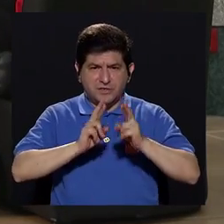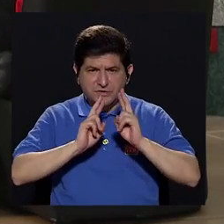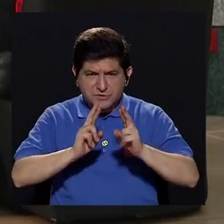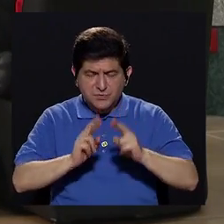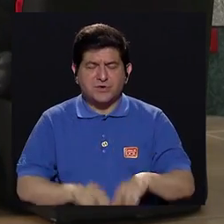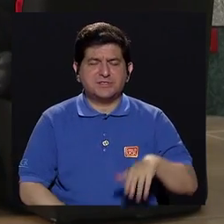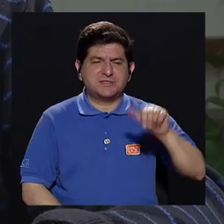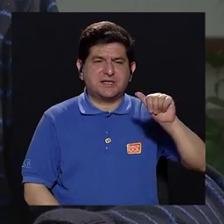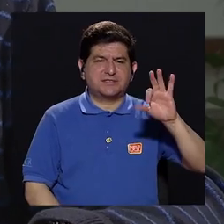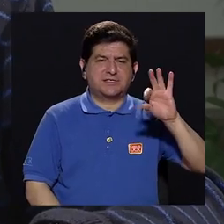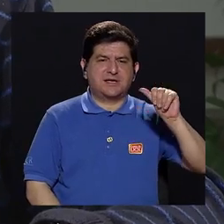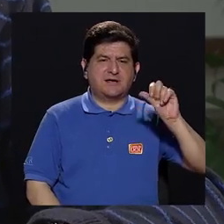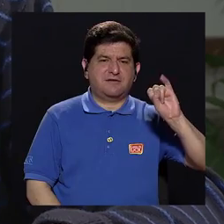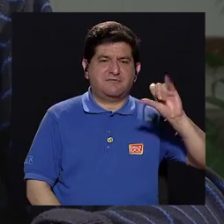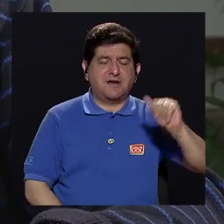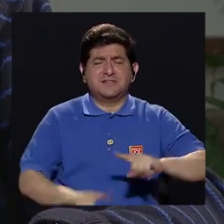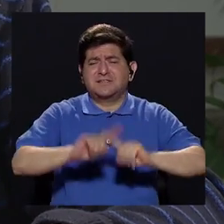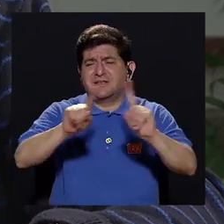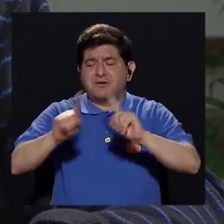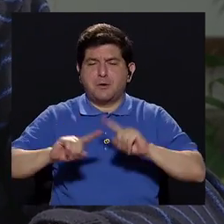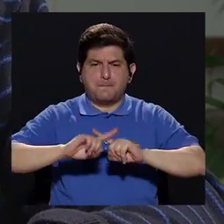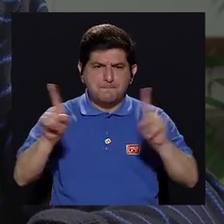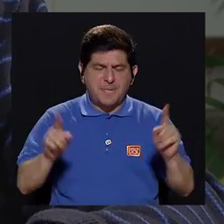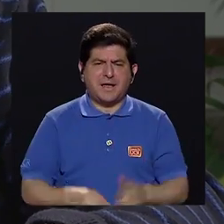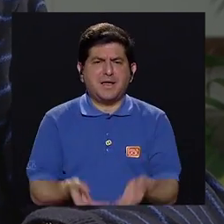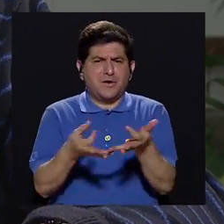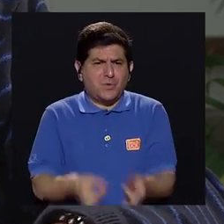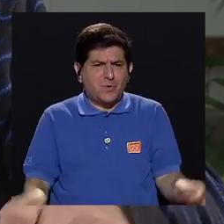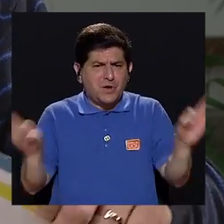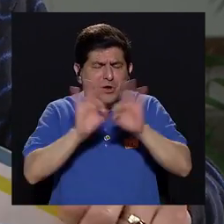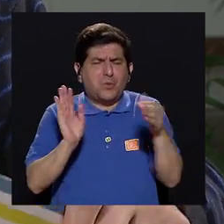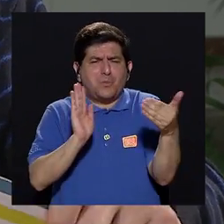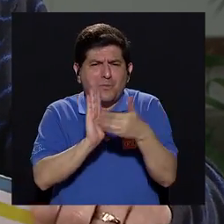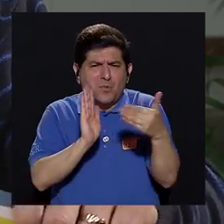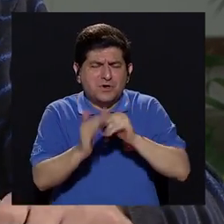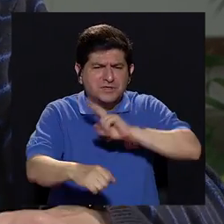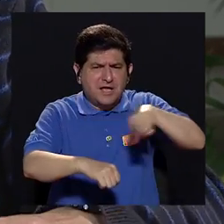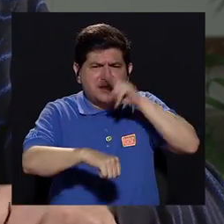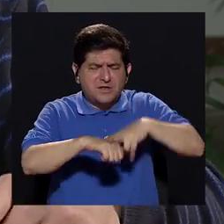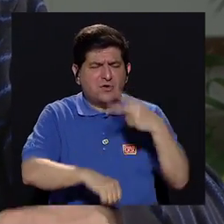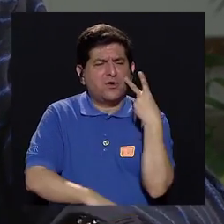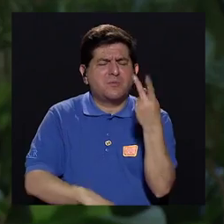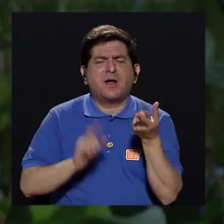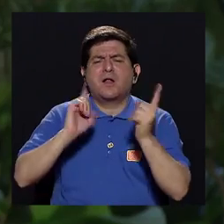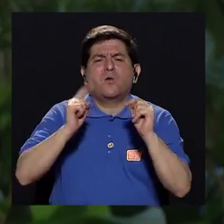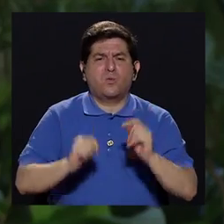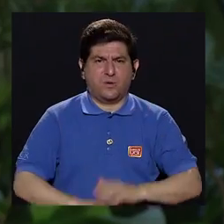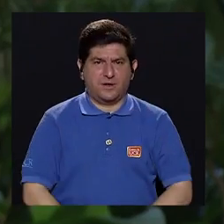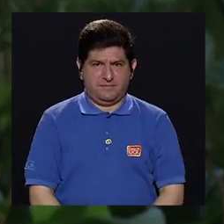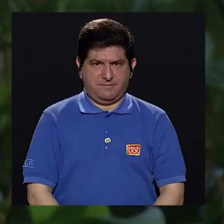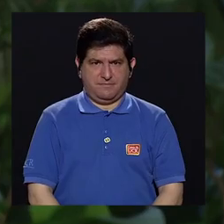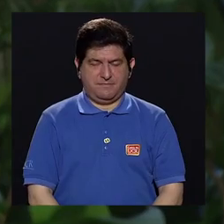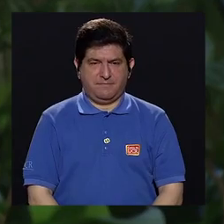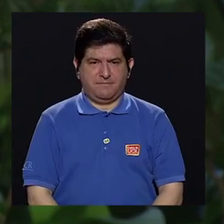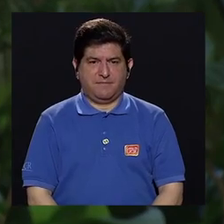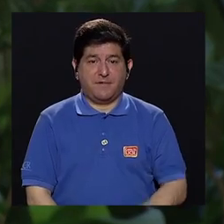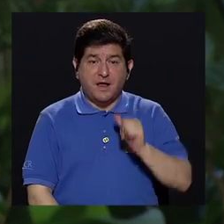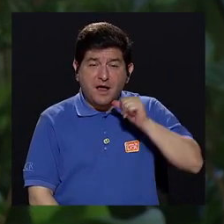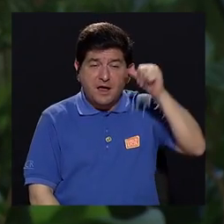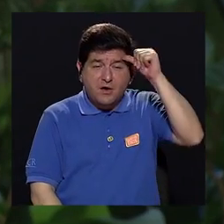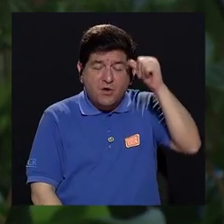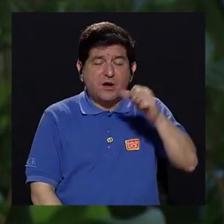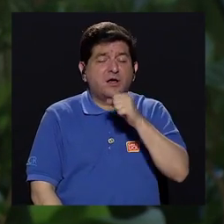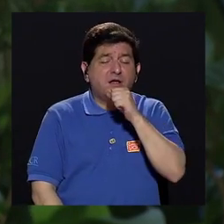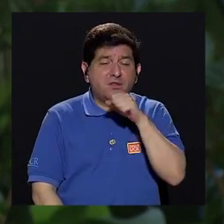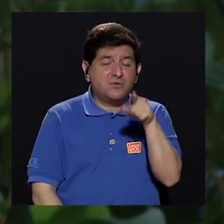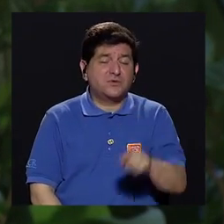su experiencia clínica, ¿cuáles son las consecuencias más significativas o las que con mayor frecuencia se notan? Por ejemplo, en los adultos que yo he